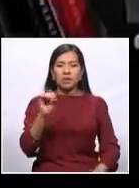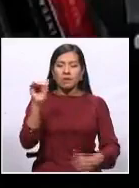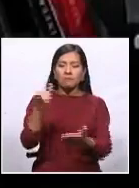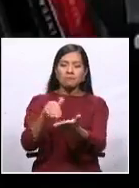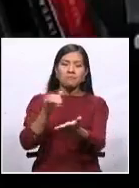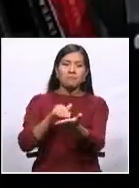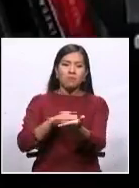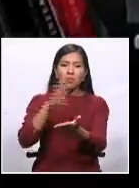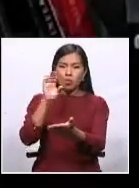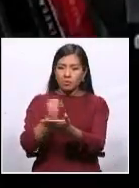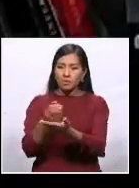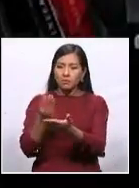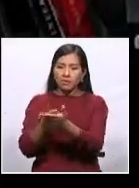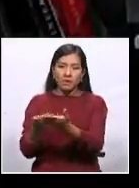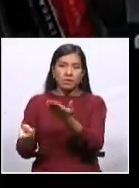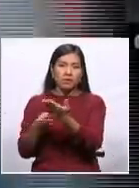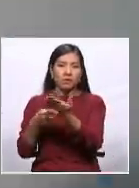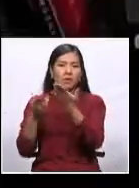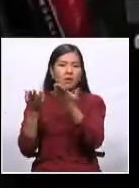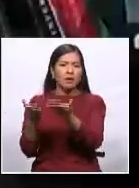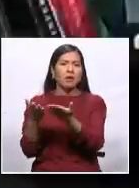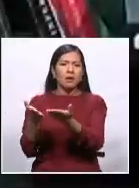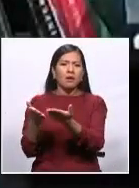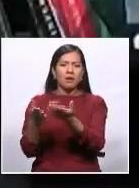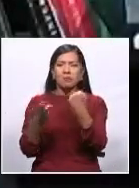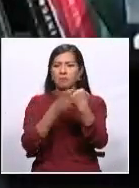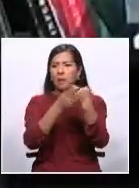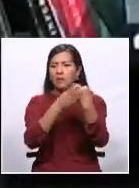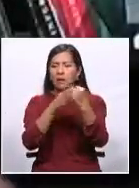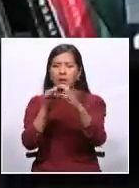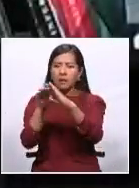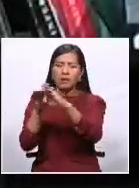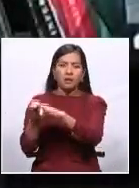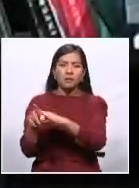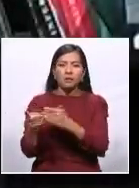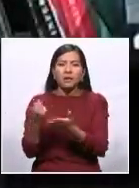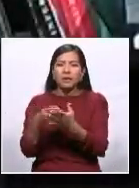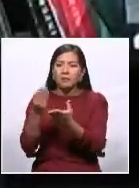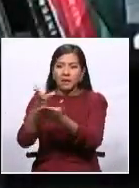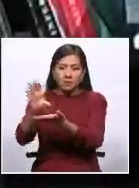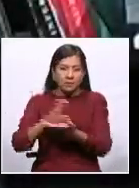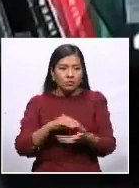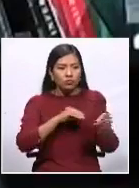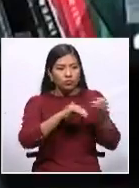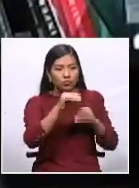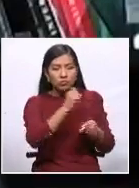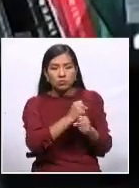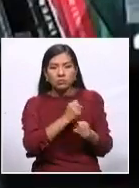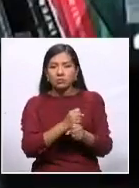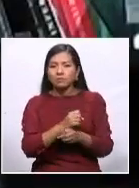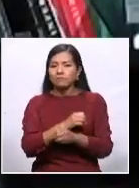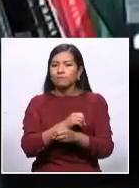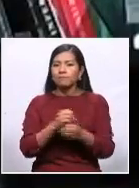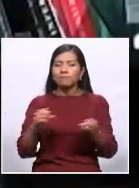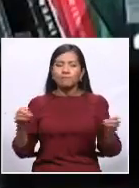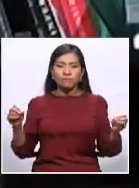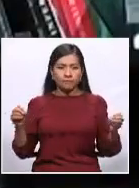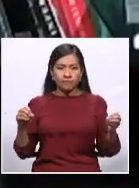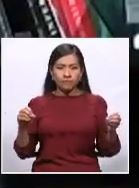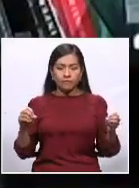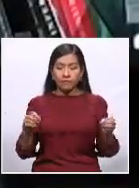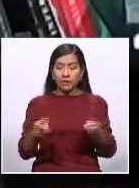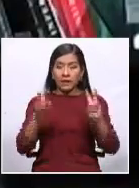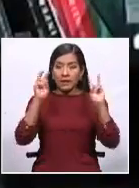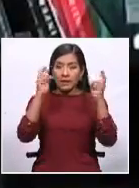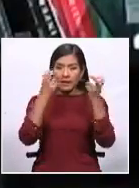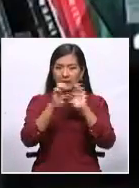en caja y bancos. Esto quiere decir que no está ejecutando su plata. Si el tema fuese